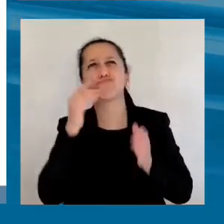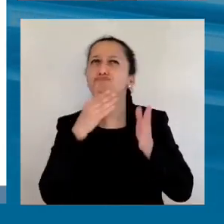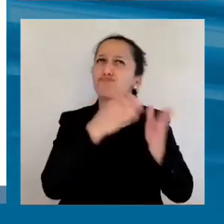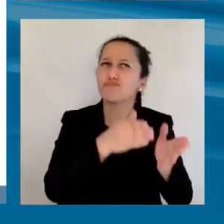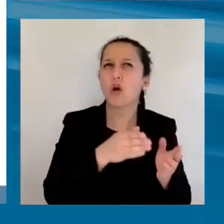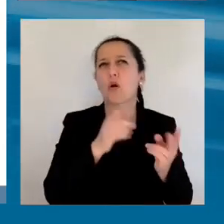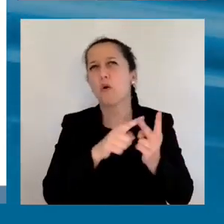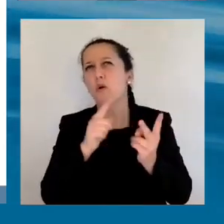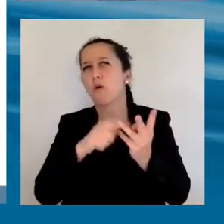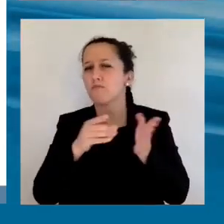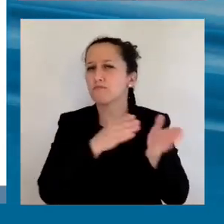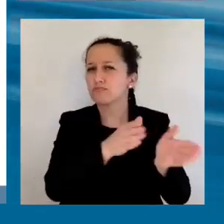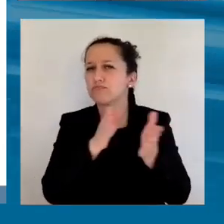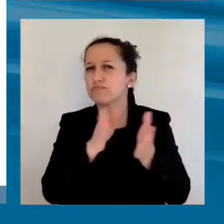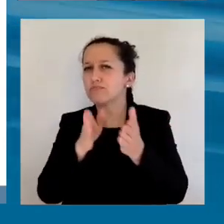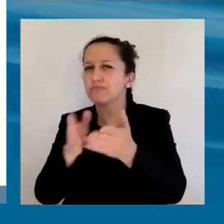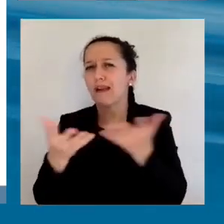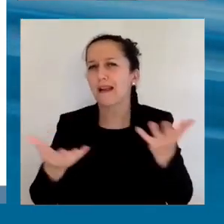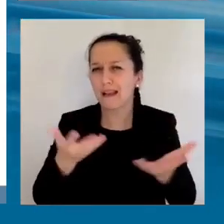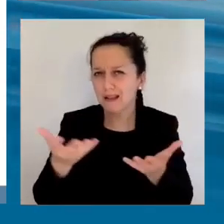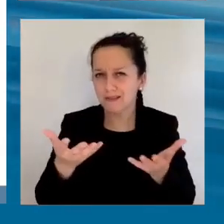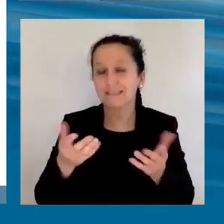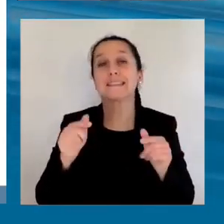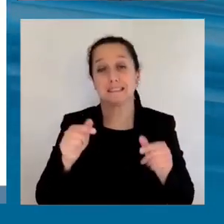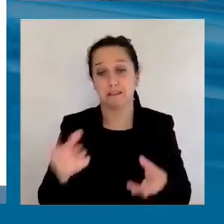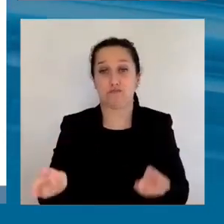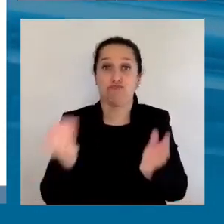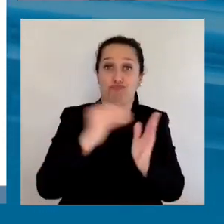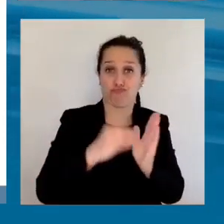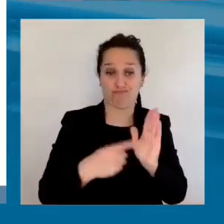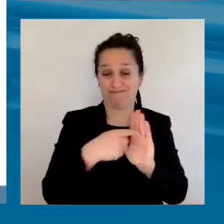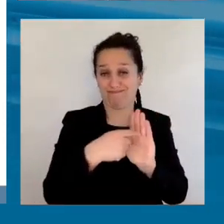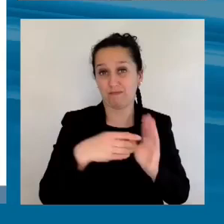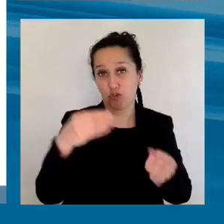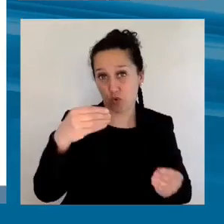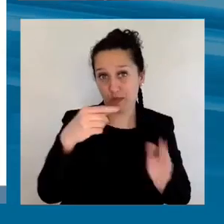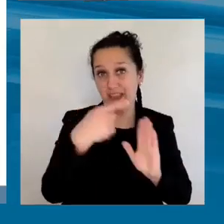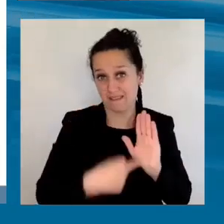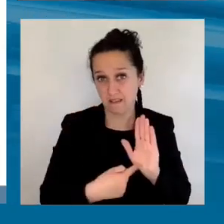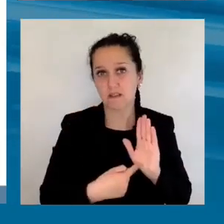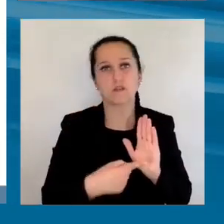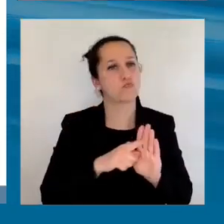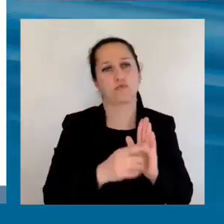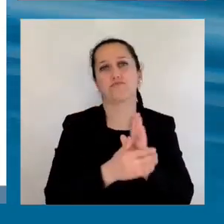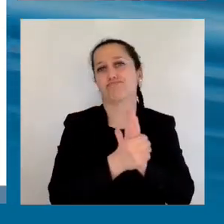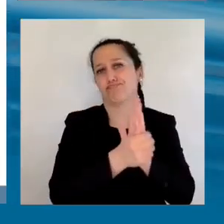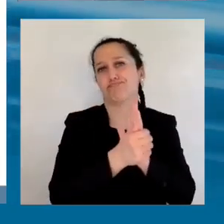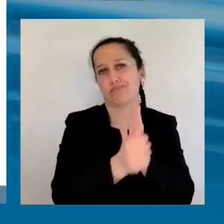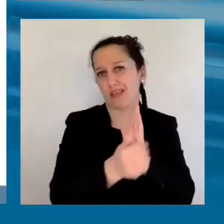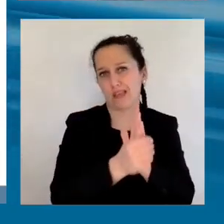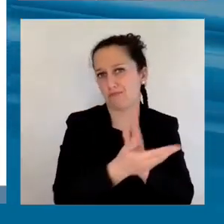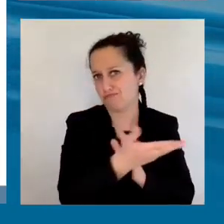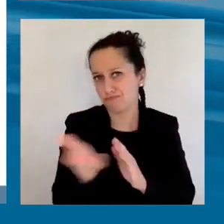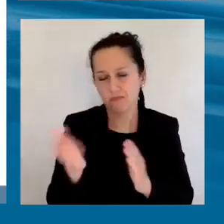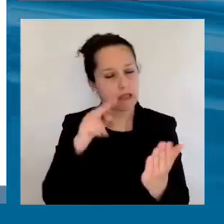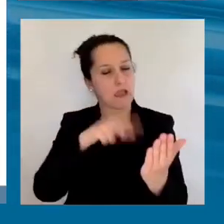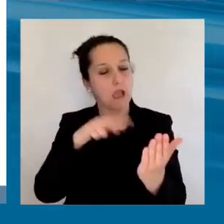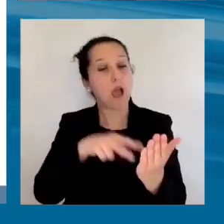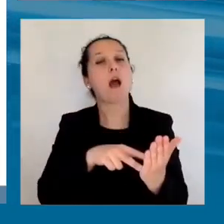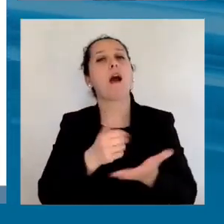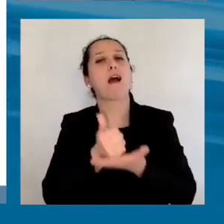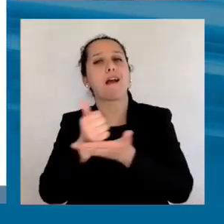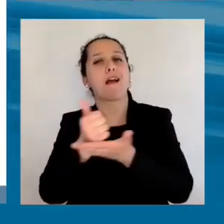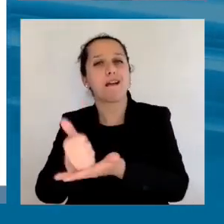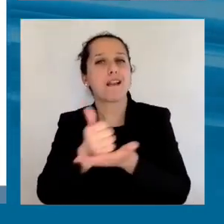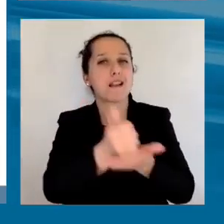para que pueda ser un documento que sirva con una combinación muy pragmática. Como van a ver, vamos a enfatizar mucho el tema de no solo de